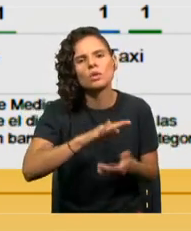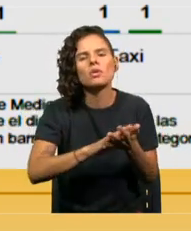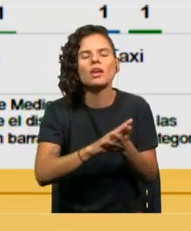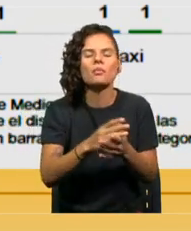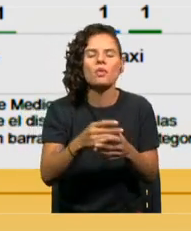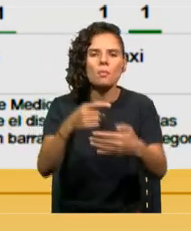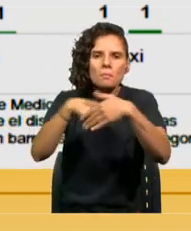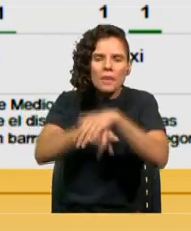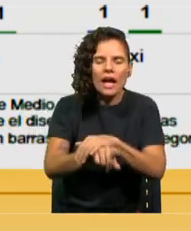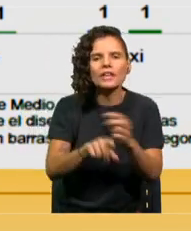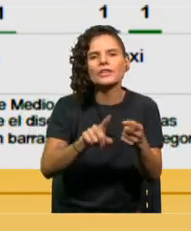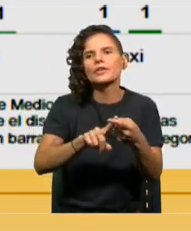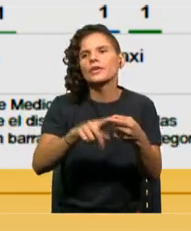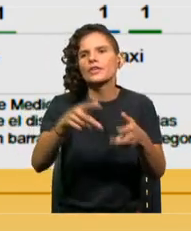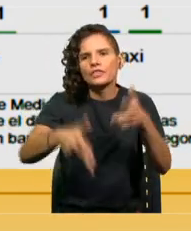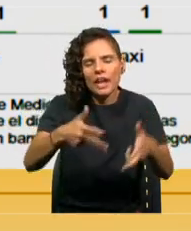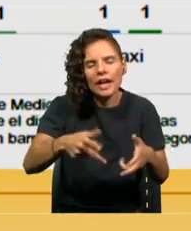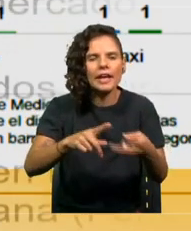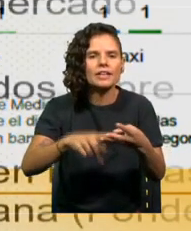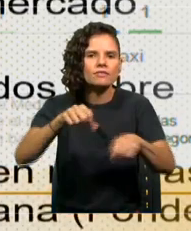metro, como bicicleta, etcétera.